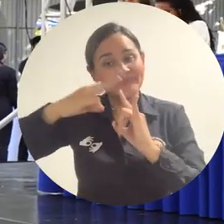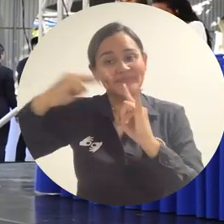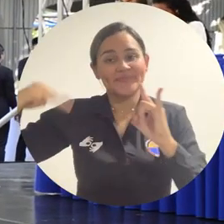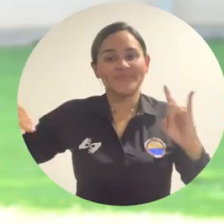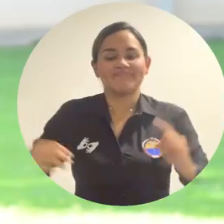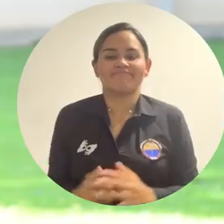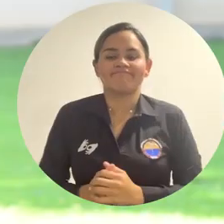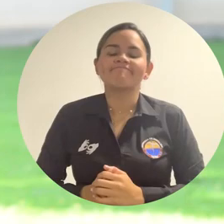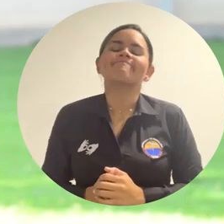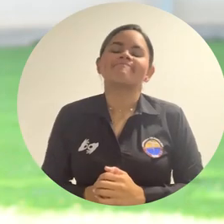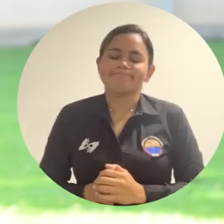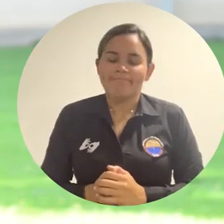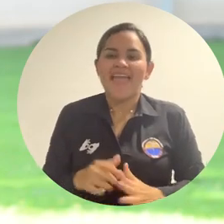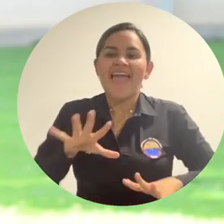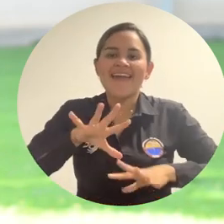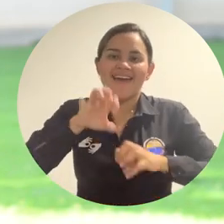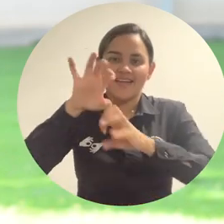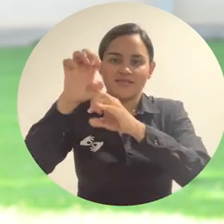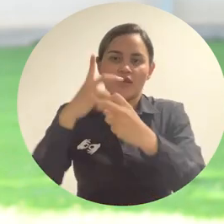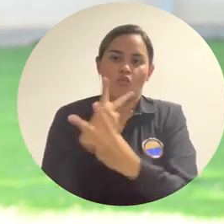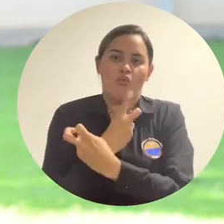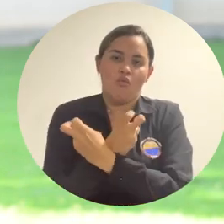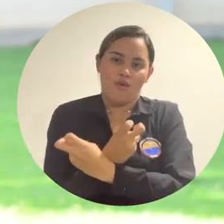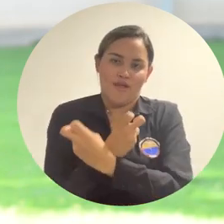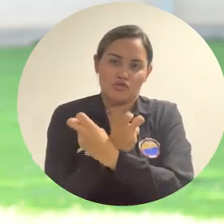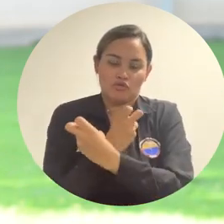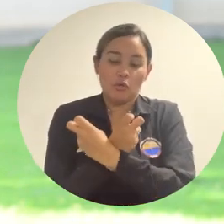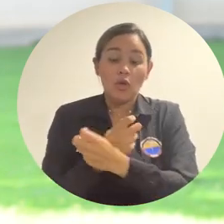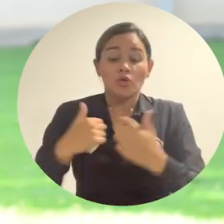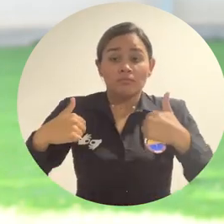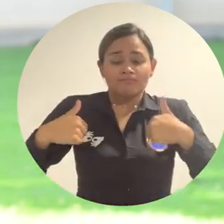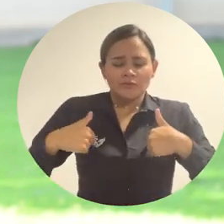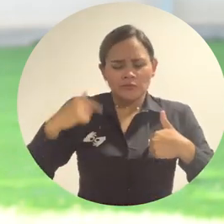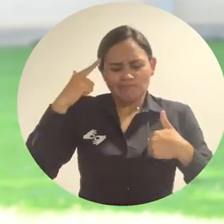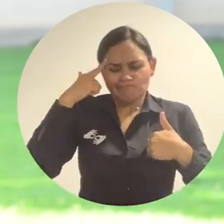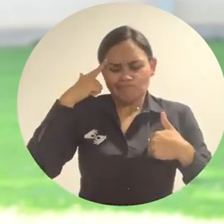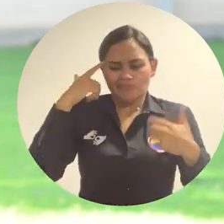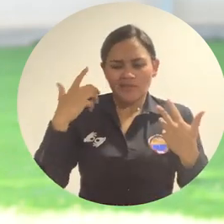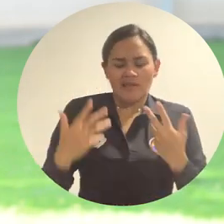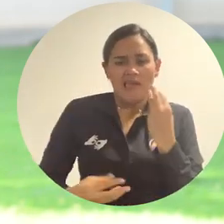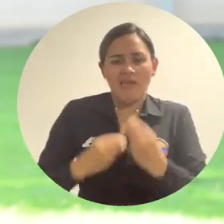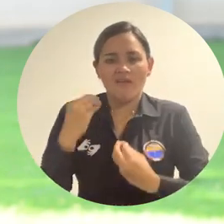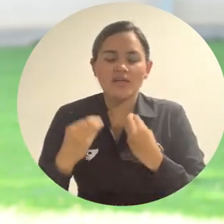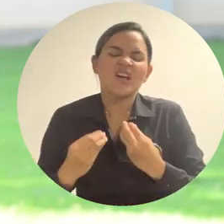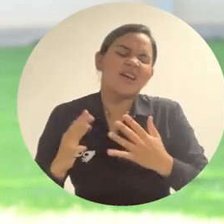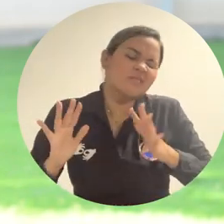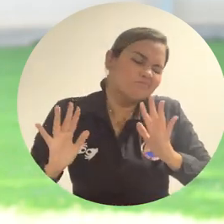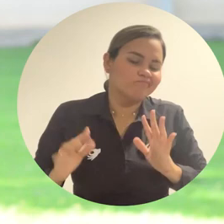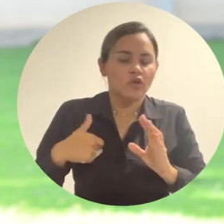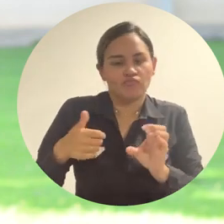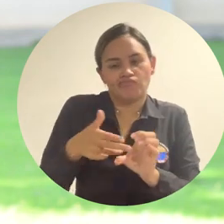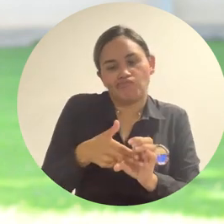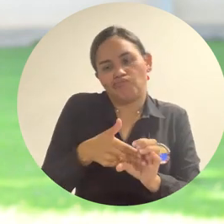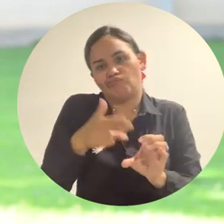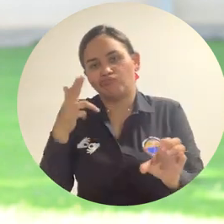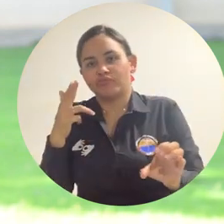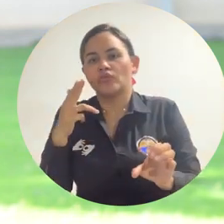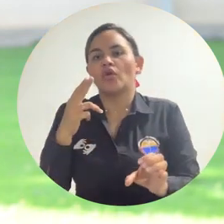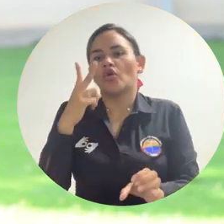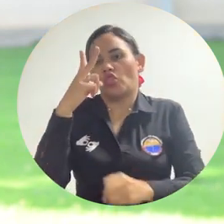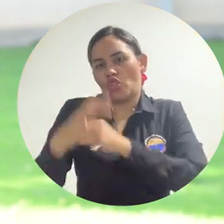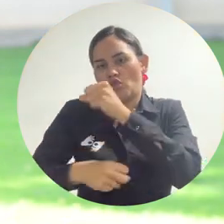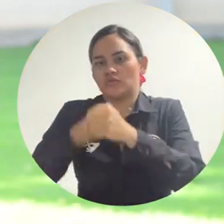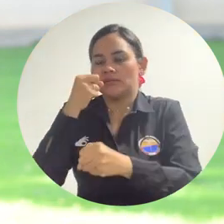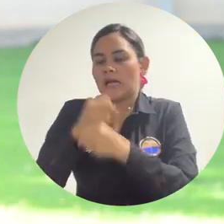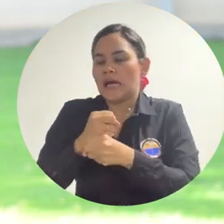Magdalena. Básicamente me dio cáncer de huesos, a raíz de eso me tocó suspender la universidad, estuve dos años por fuera